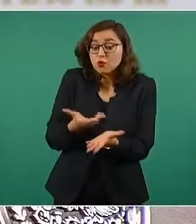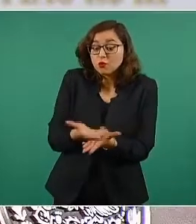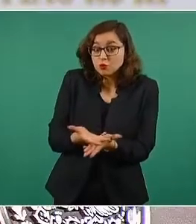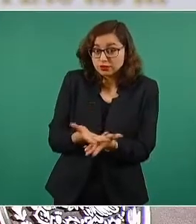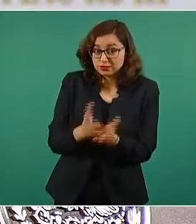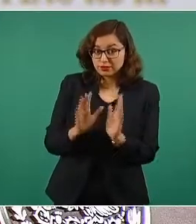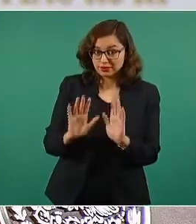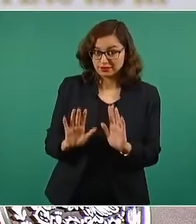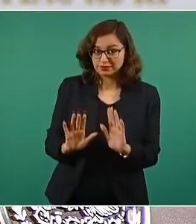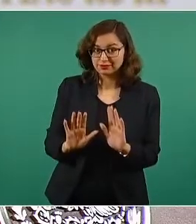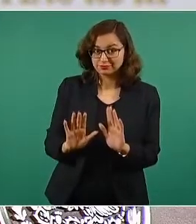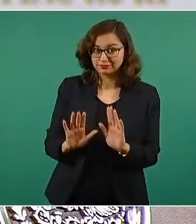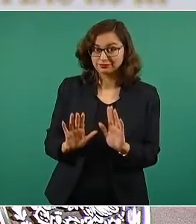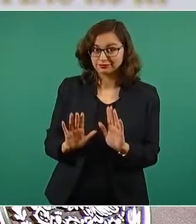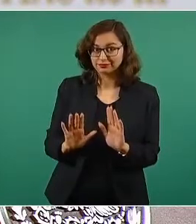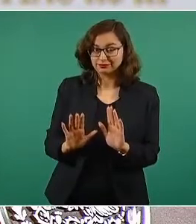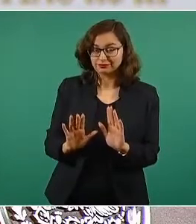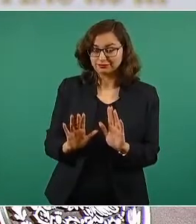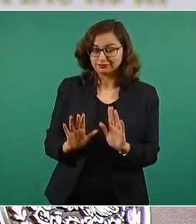apoyar.